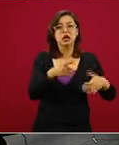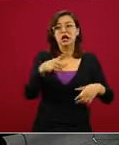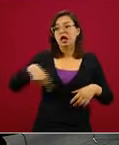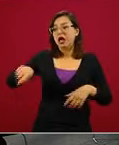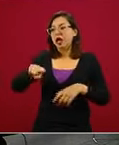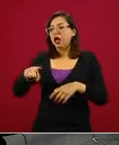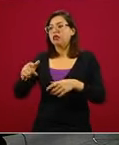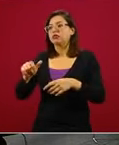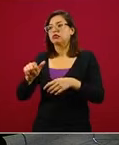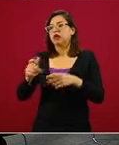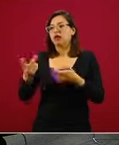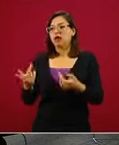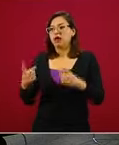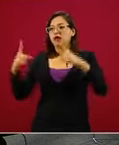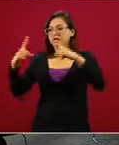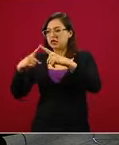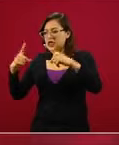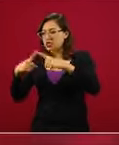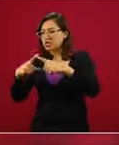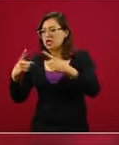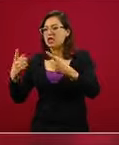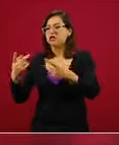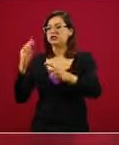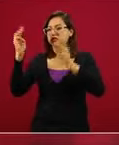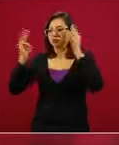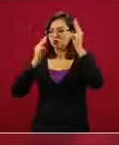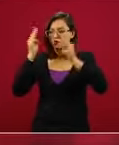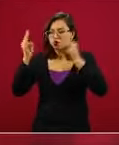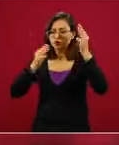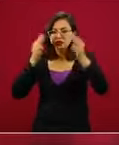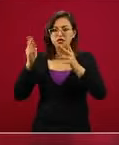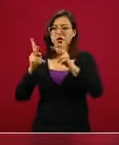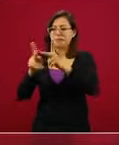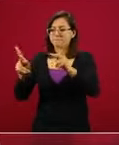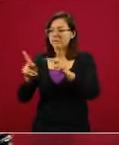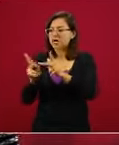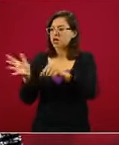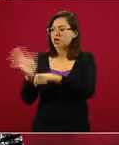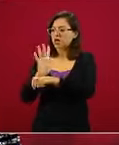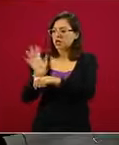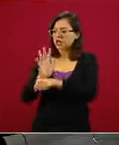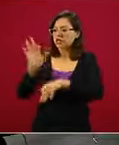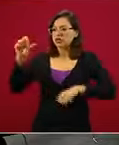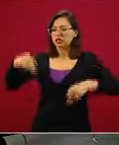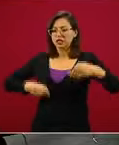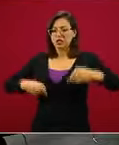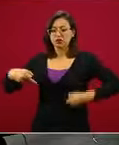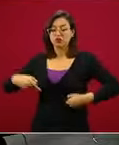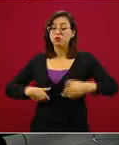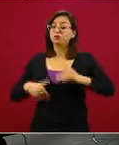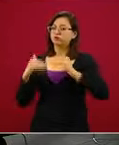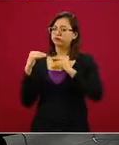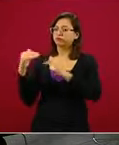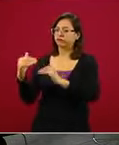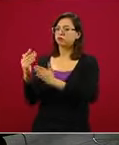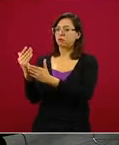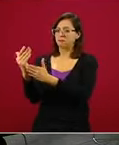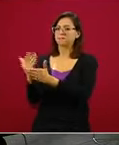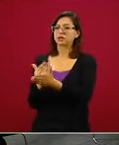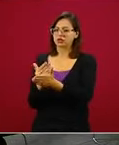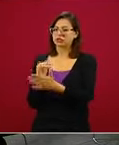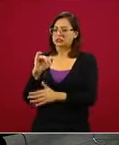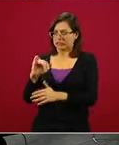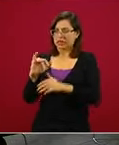Me refiero a templos religiosos, a museos, a cines, a teatros, que son… Son del